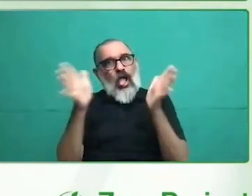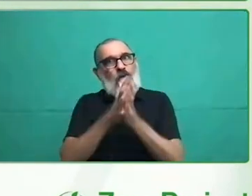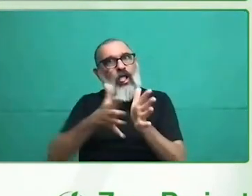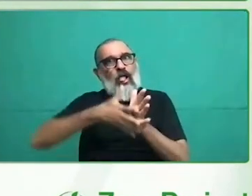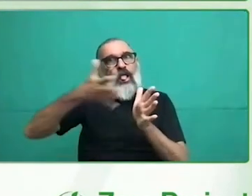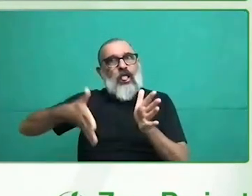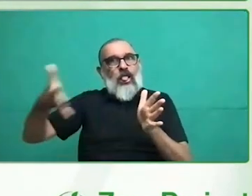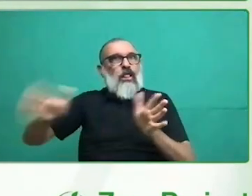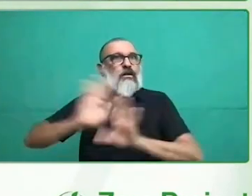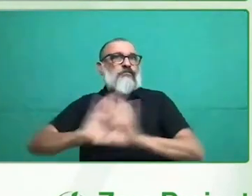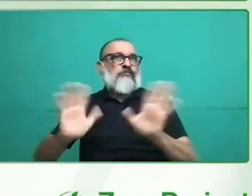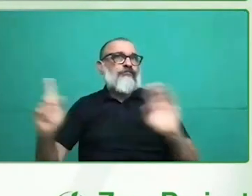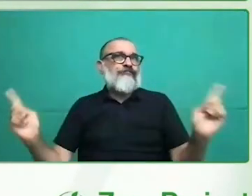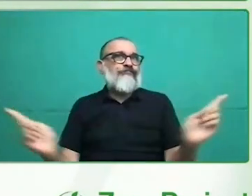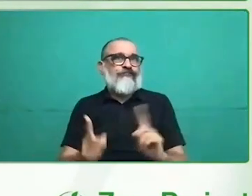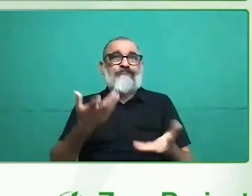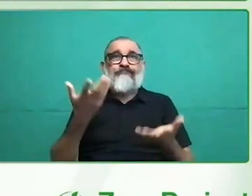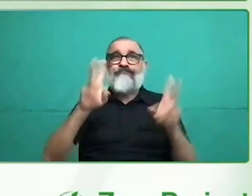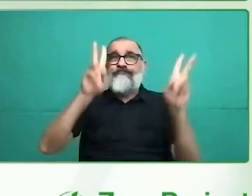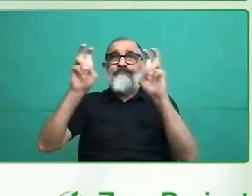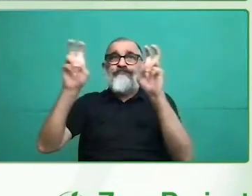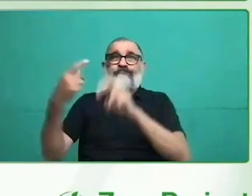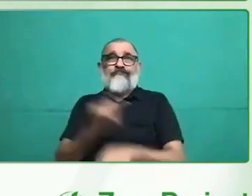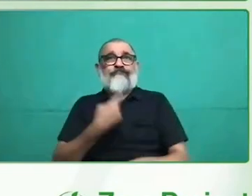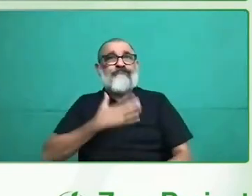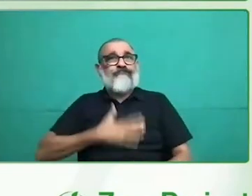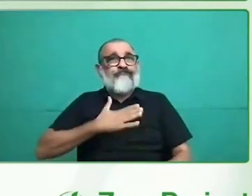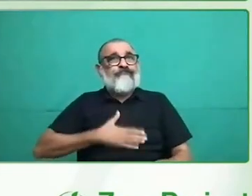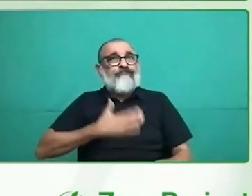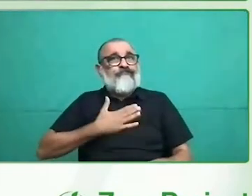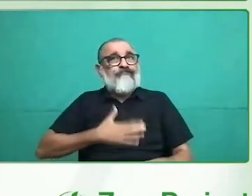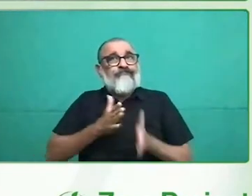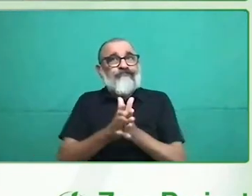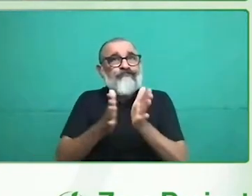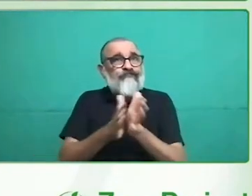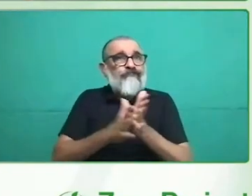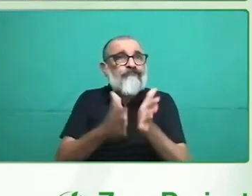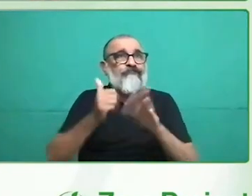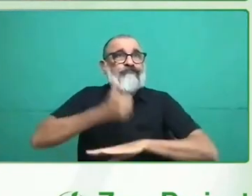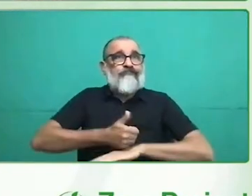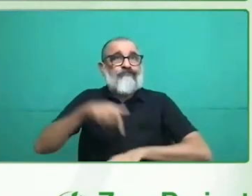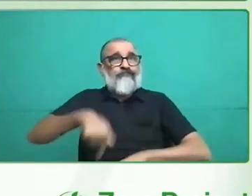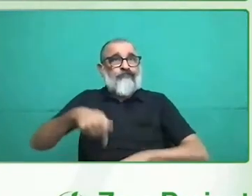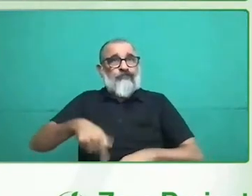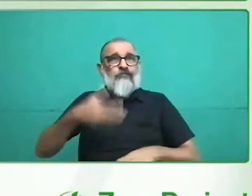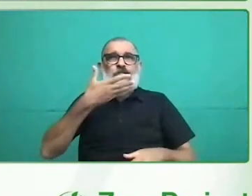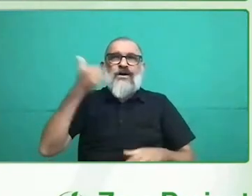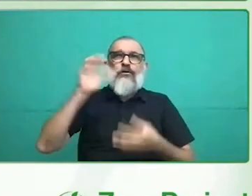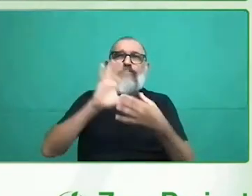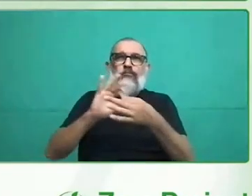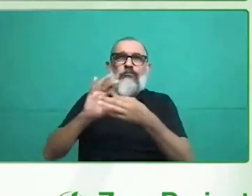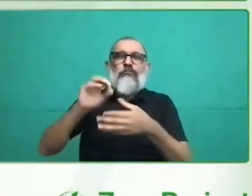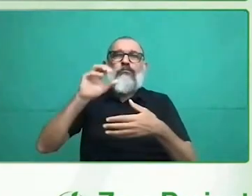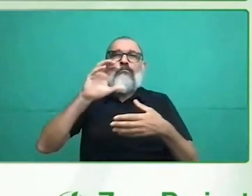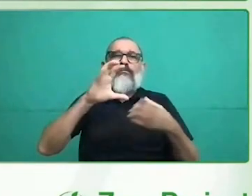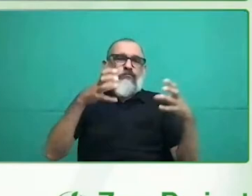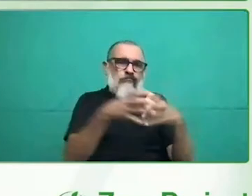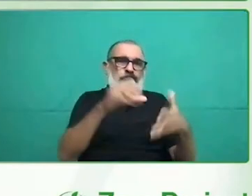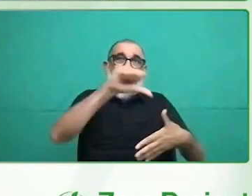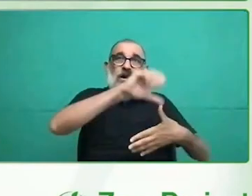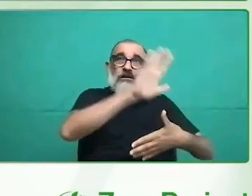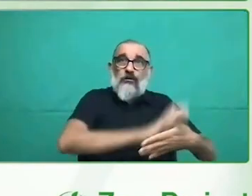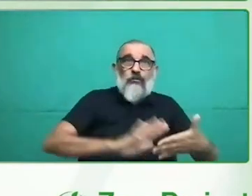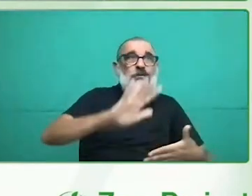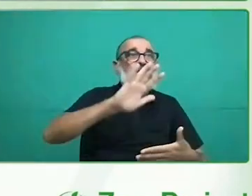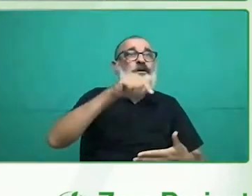compañeros haciendo activismo allí, que hace falta desarrollar servicios de apoyo para todo el mundo. Y ahí es